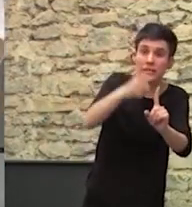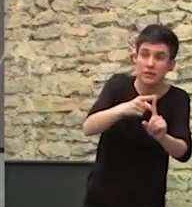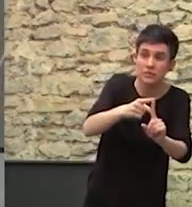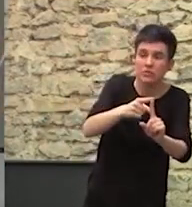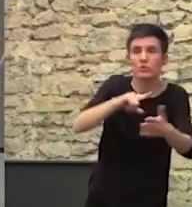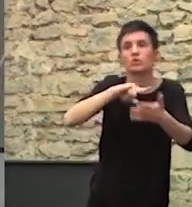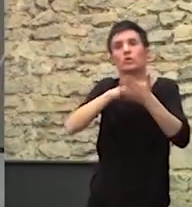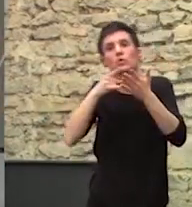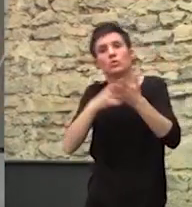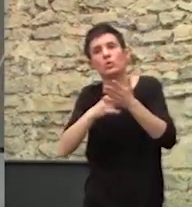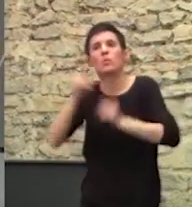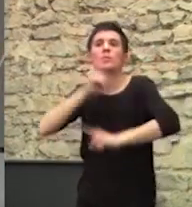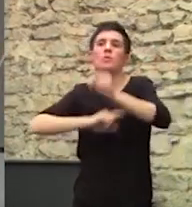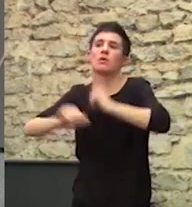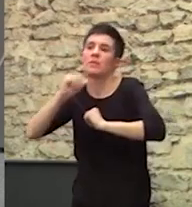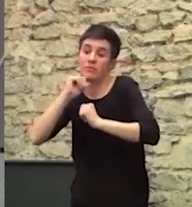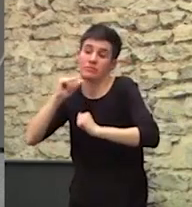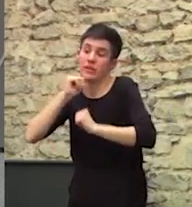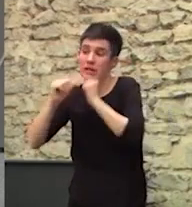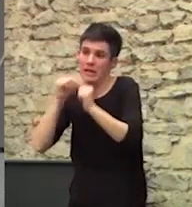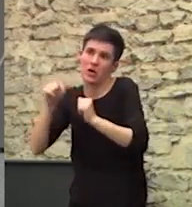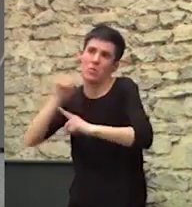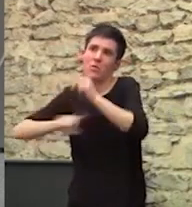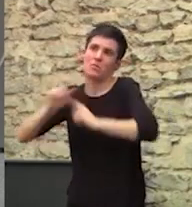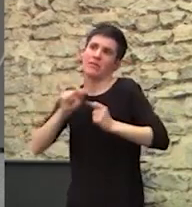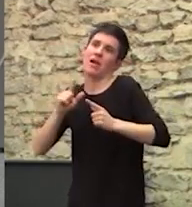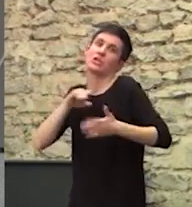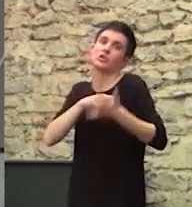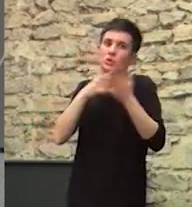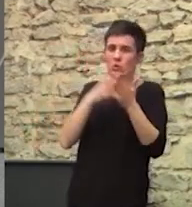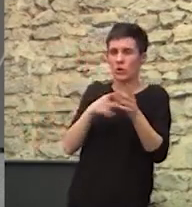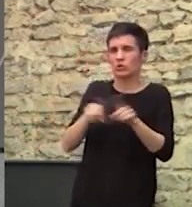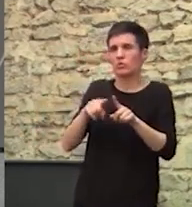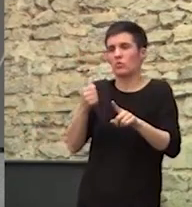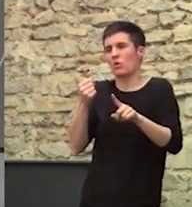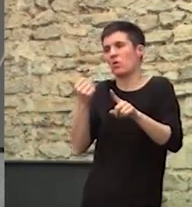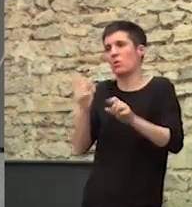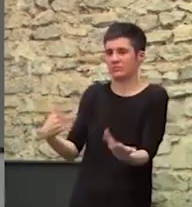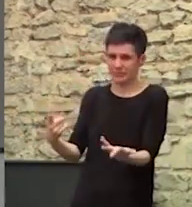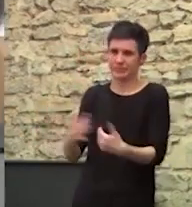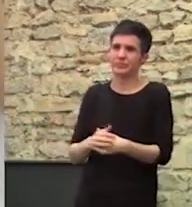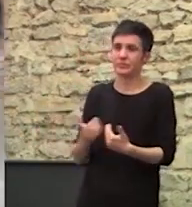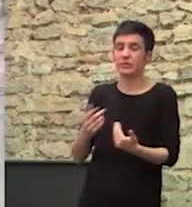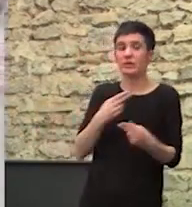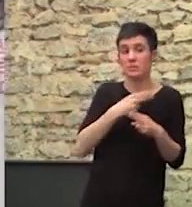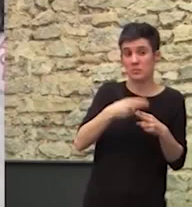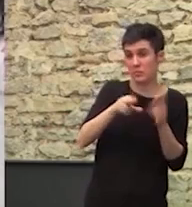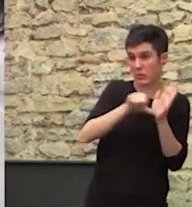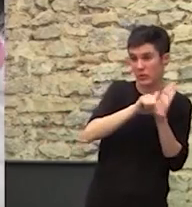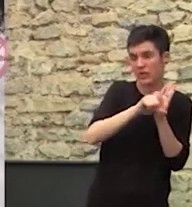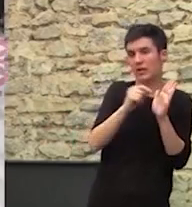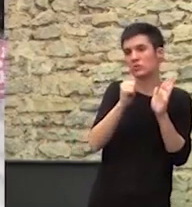Solucionar el problema gitano Además de salvar a los pobres gitanos Son políticas